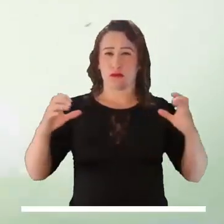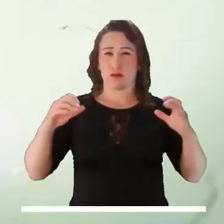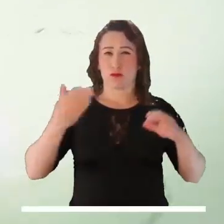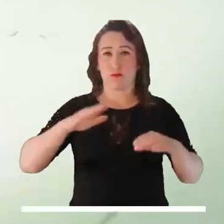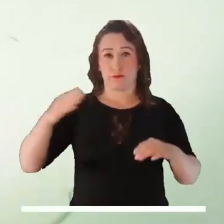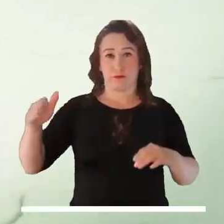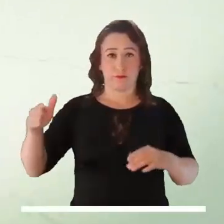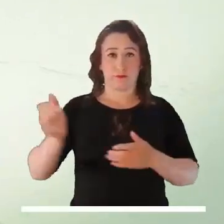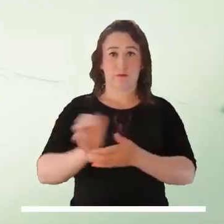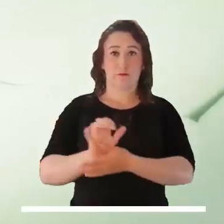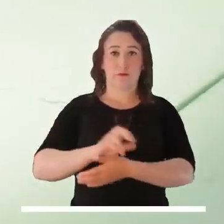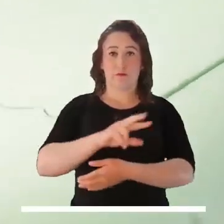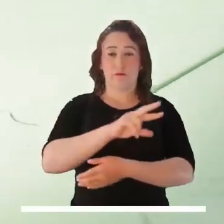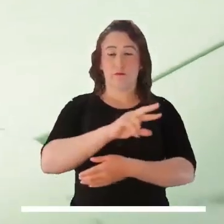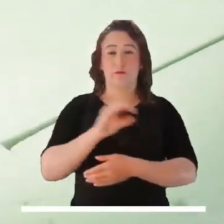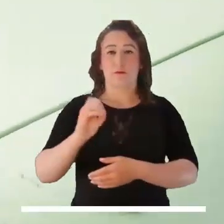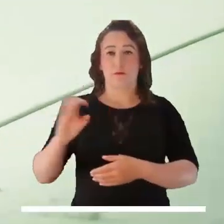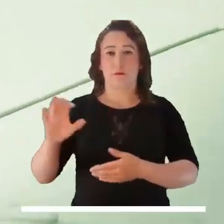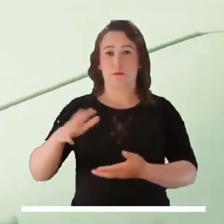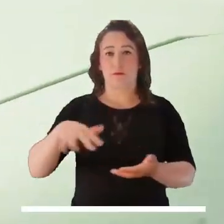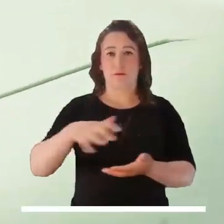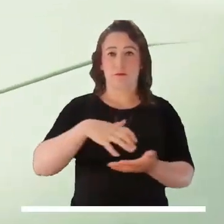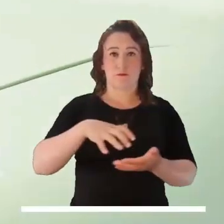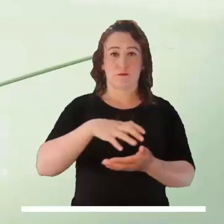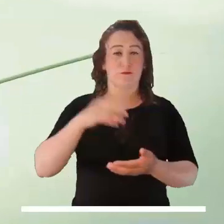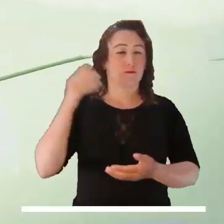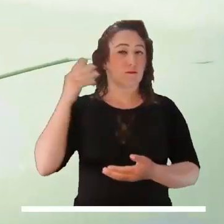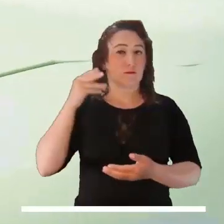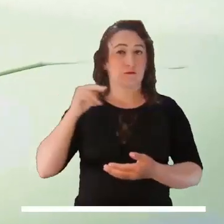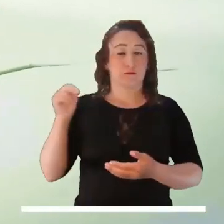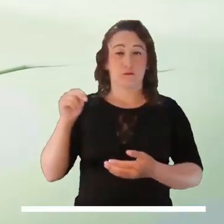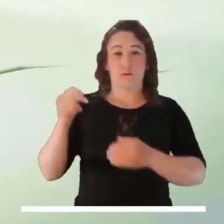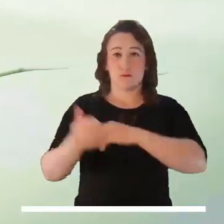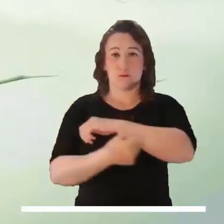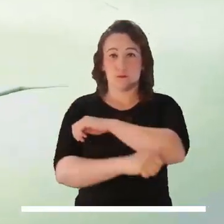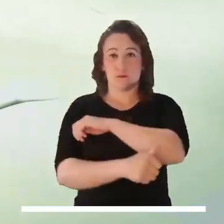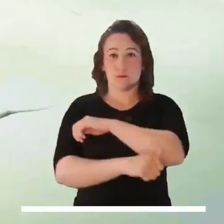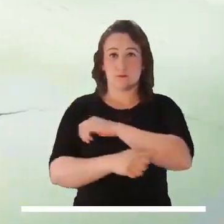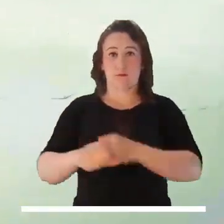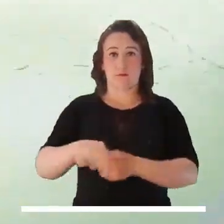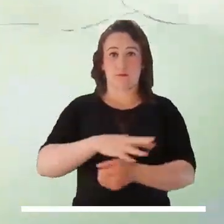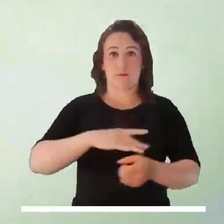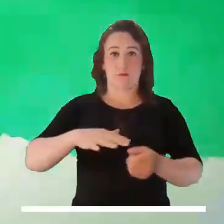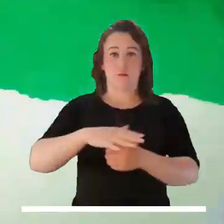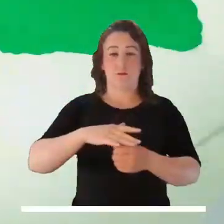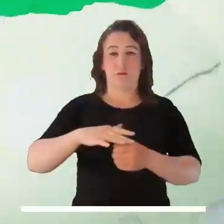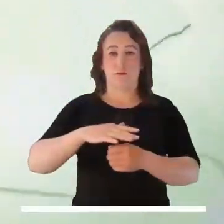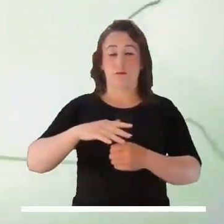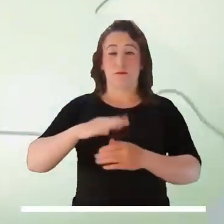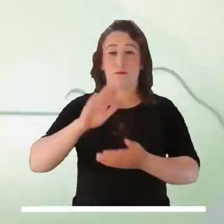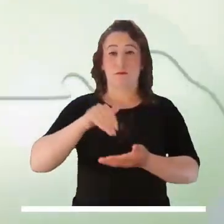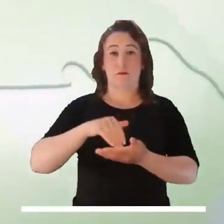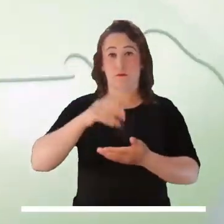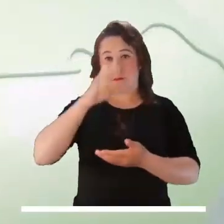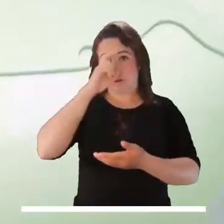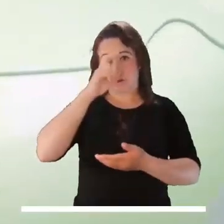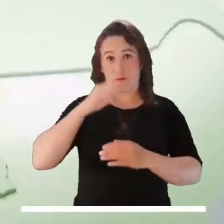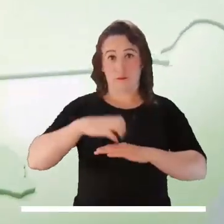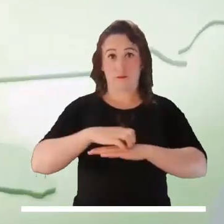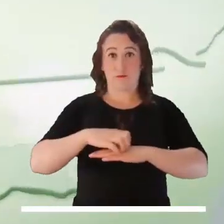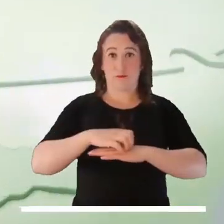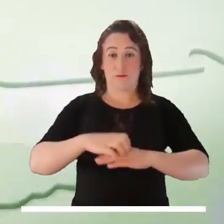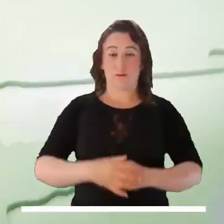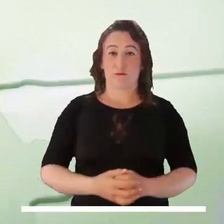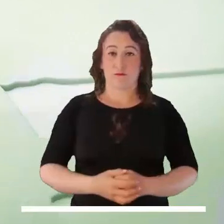cargadas de agua en Antioquia, Eje Cafetero, Occidente de los Santanderes, Boyacá, Cundinamarca y Centro y Norte de